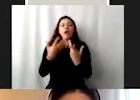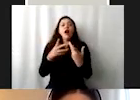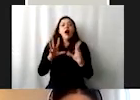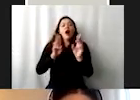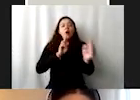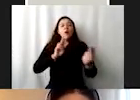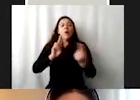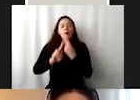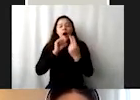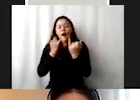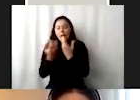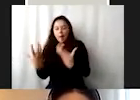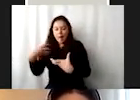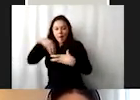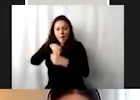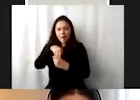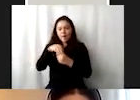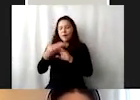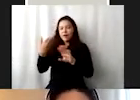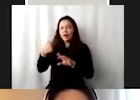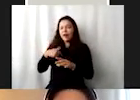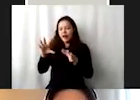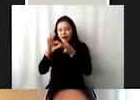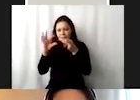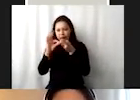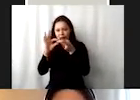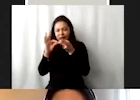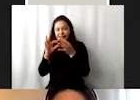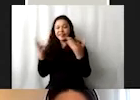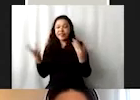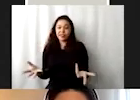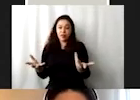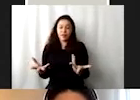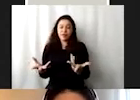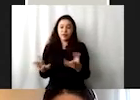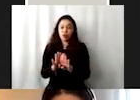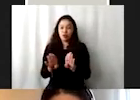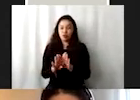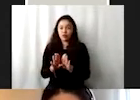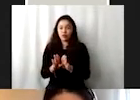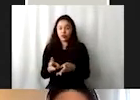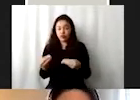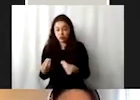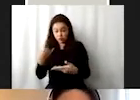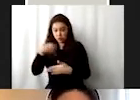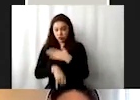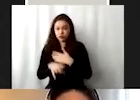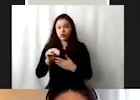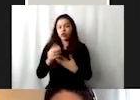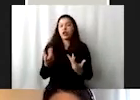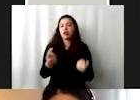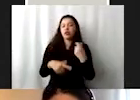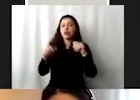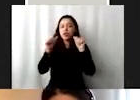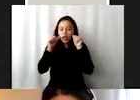explicaba un poco en la sesión pasada, aunque bien no exhaustivo, hay mucha sociedad civil que decía que el desarrollo